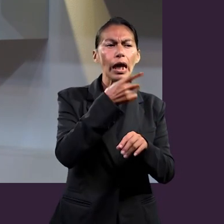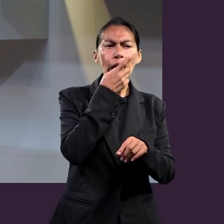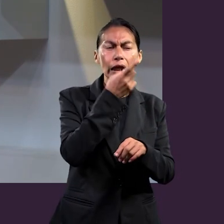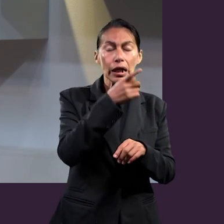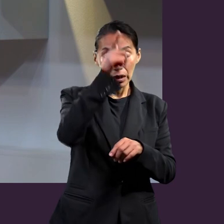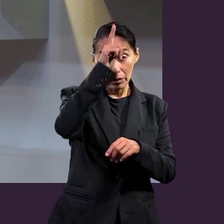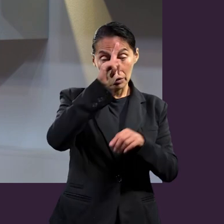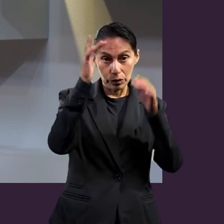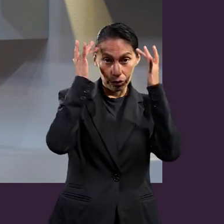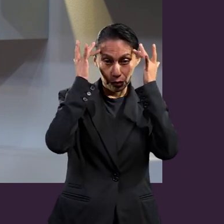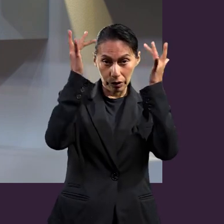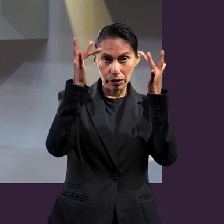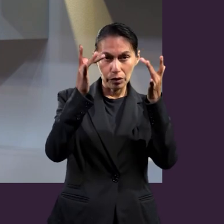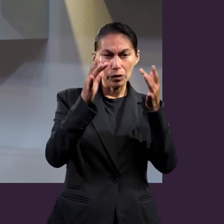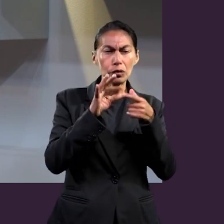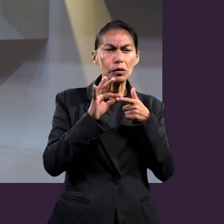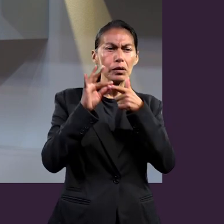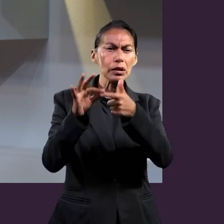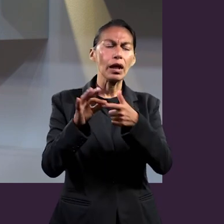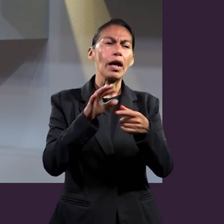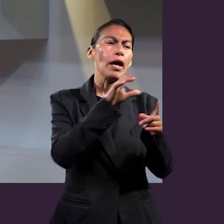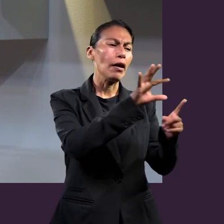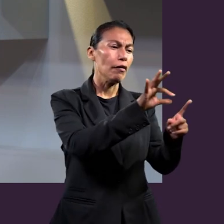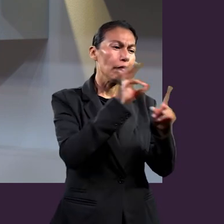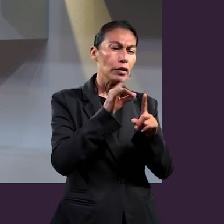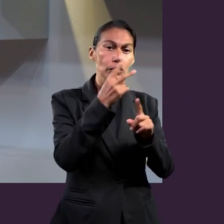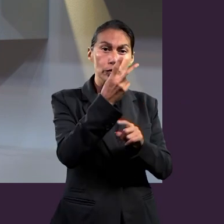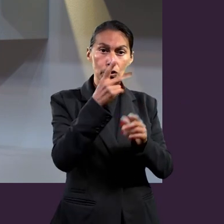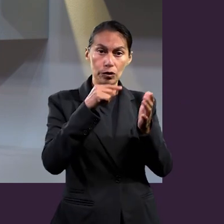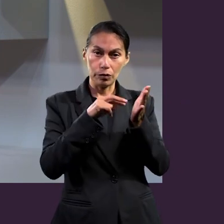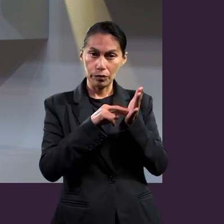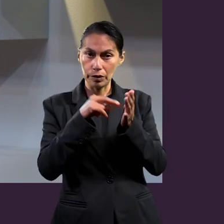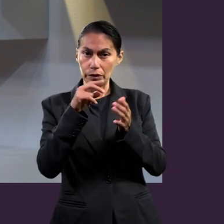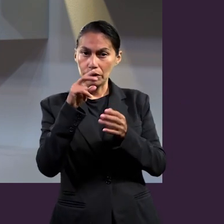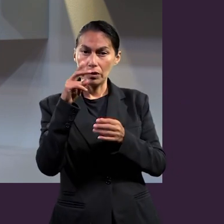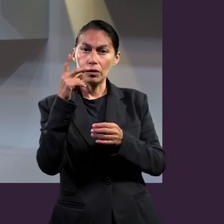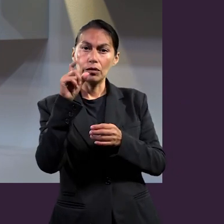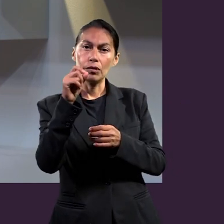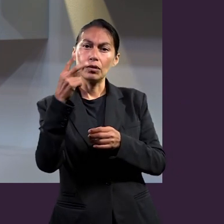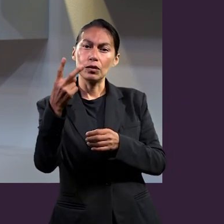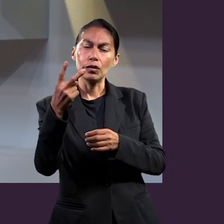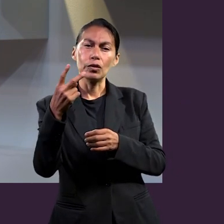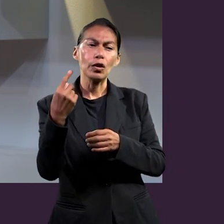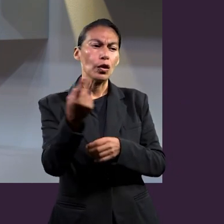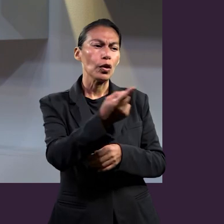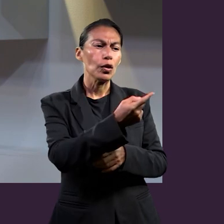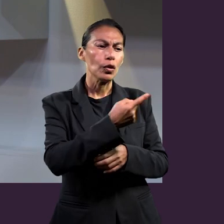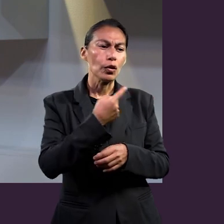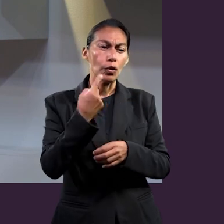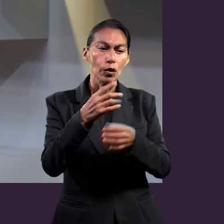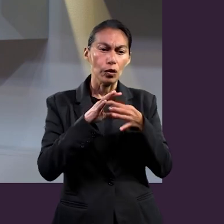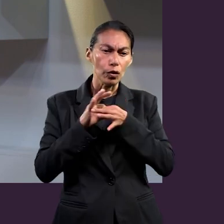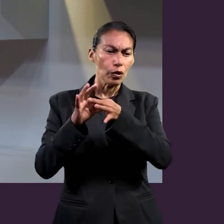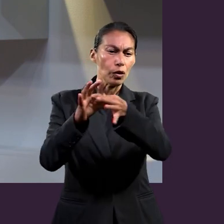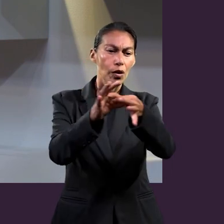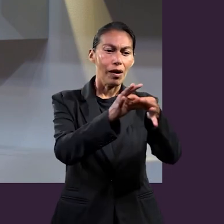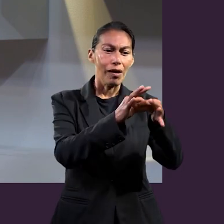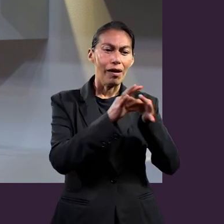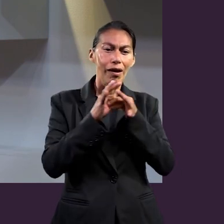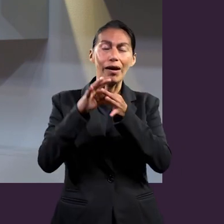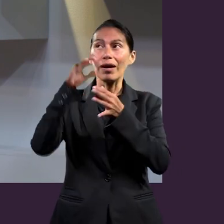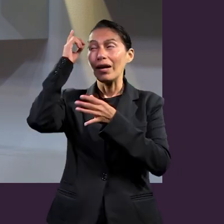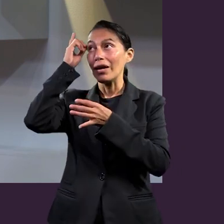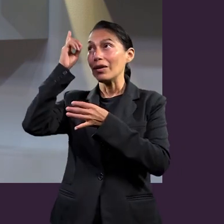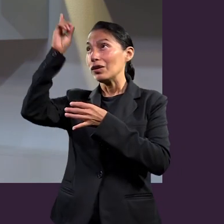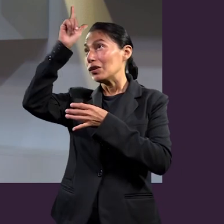promovida por el Espíritu Santo. Lo menciona en Efesios 2.22, nos dice, en quien vosotros también sois juntamente edificados para